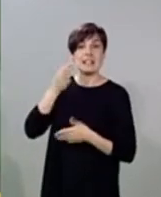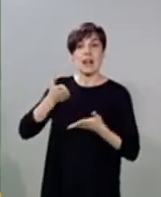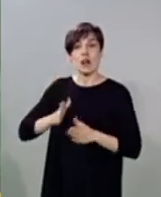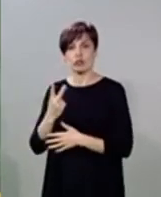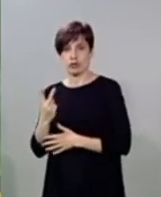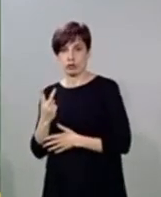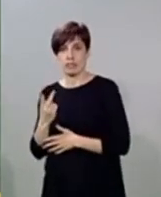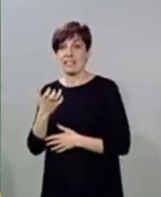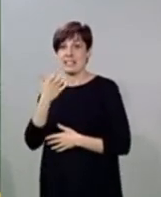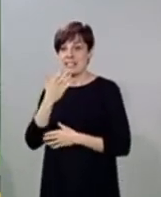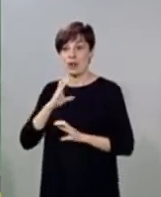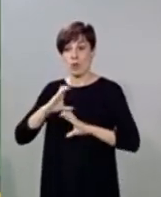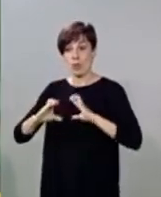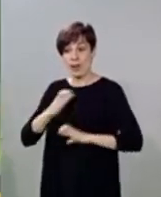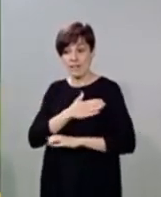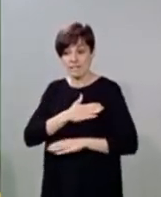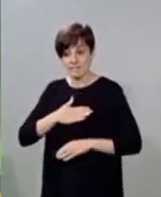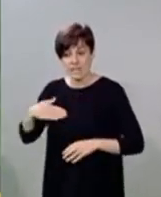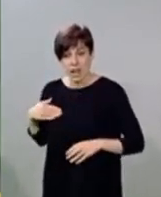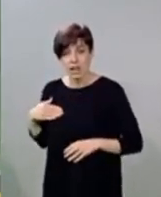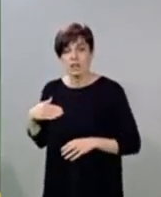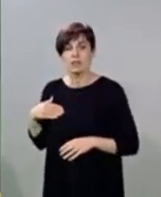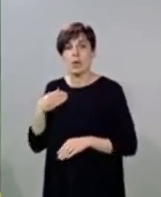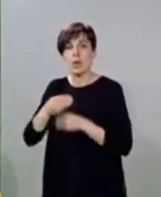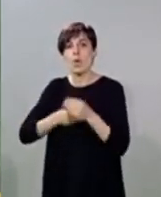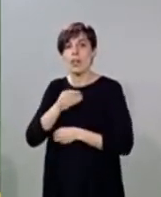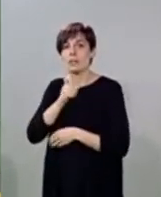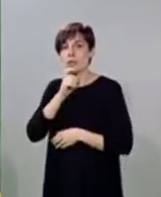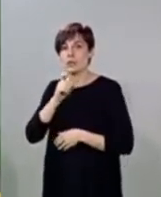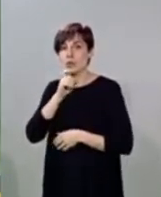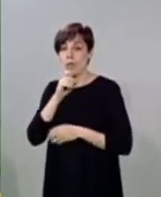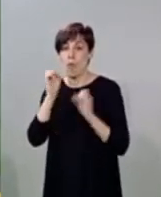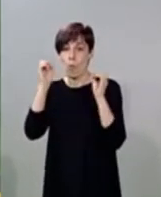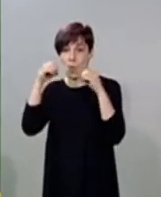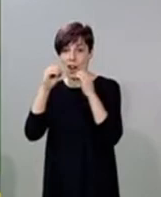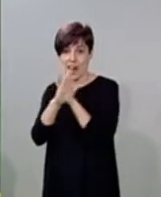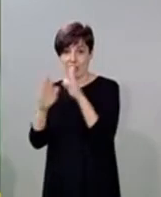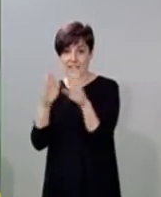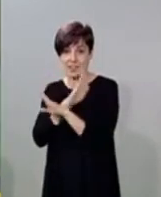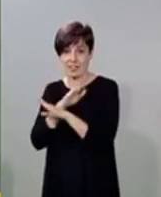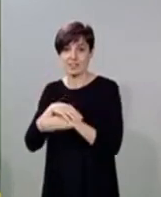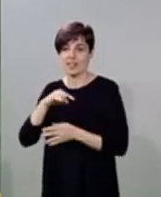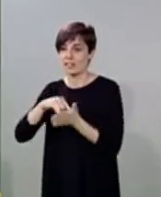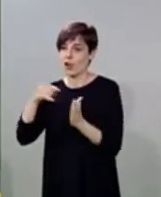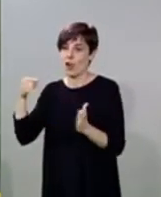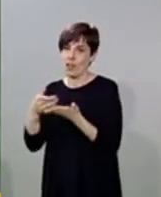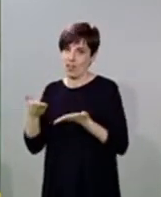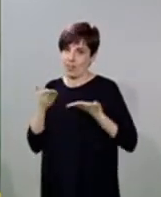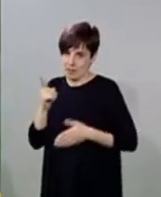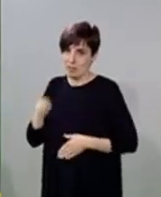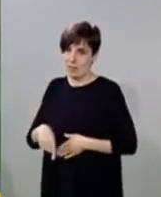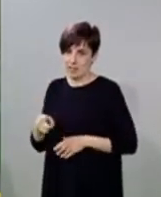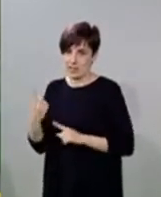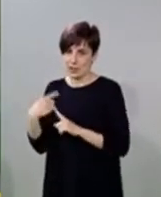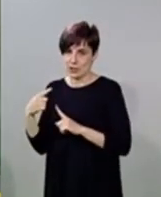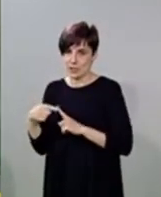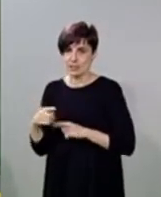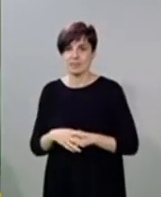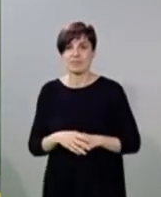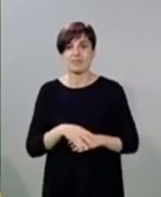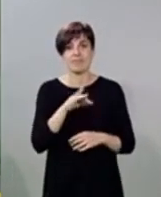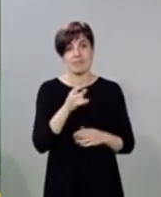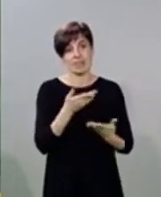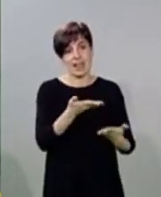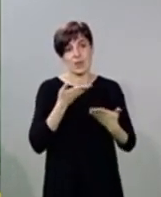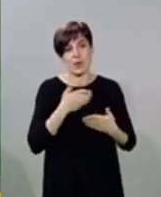bueno, cuando queremos comunicarnos con ellos, pues a través de Google. Que la verdad que la tecnología también ayuda para estas cosas. Claro, os